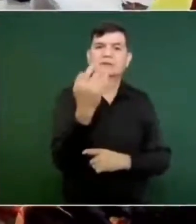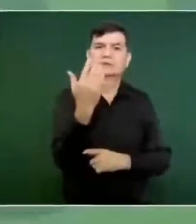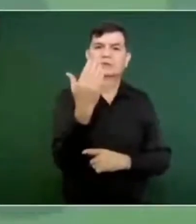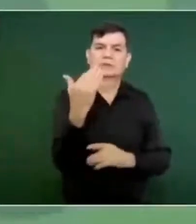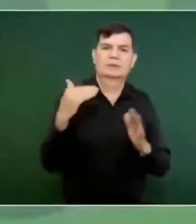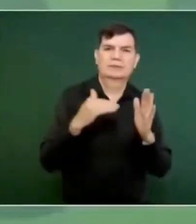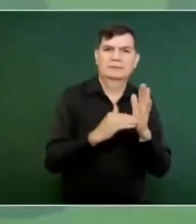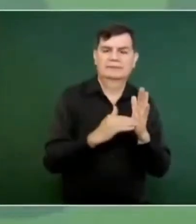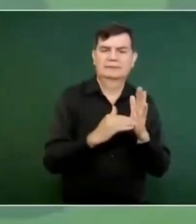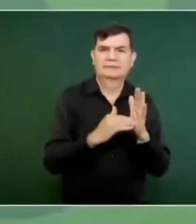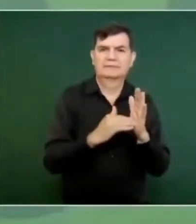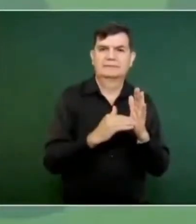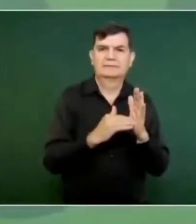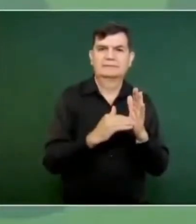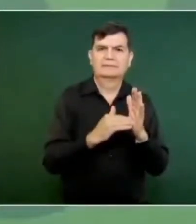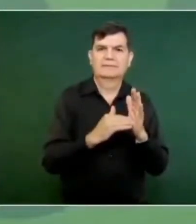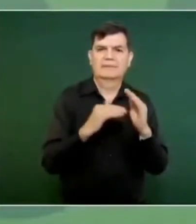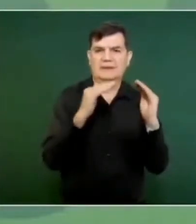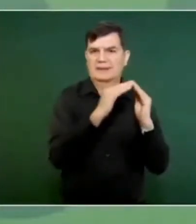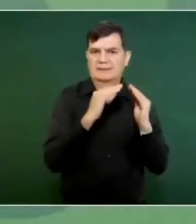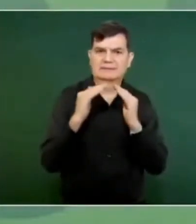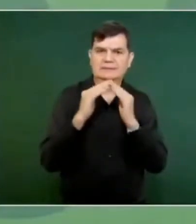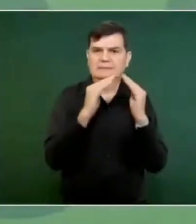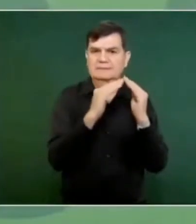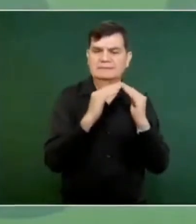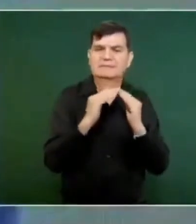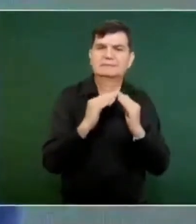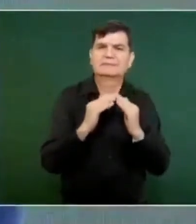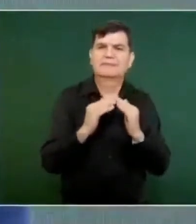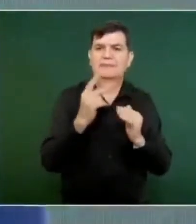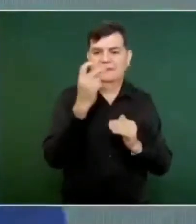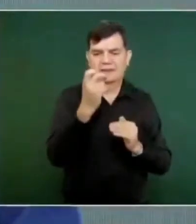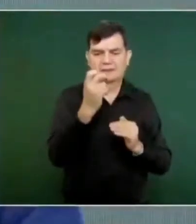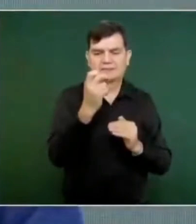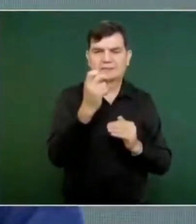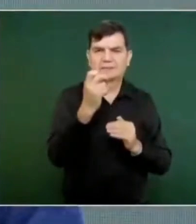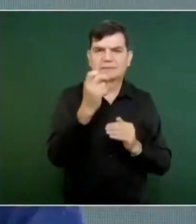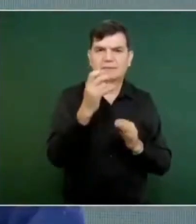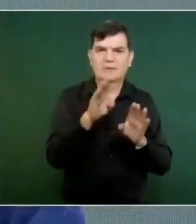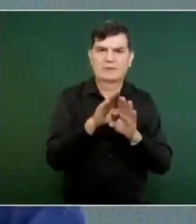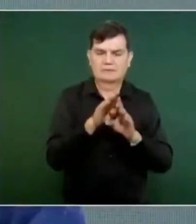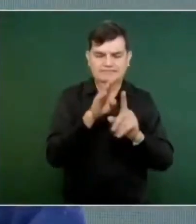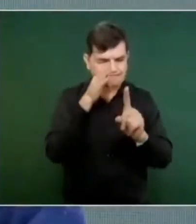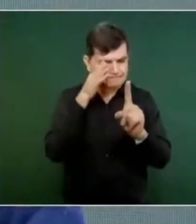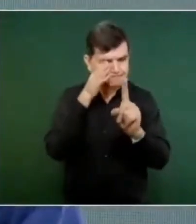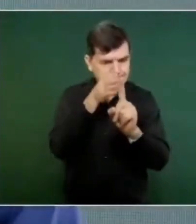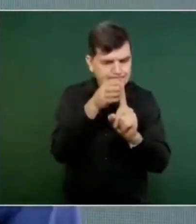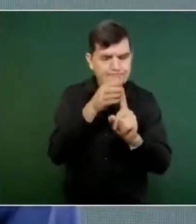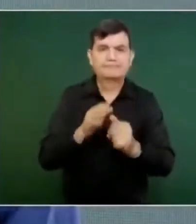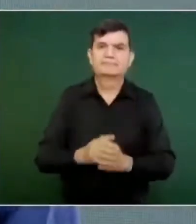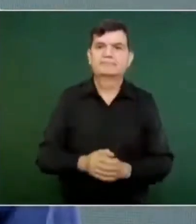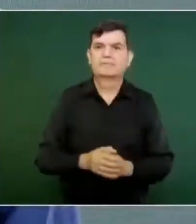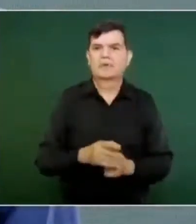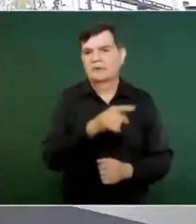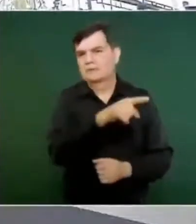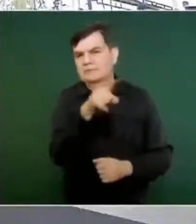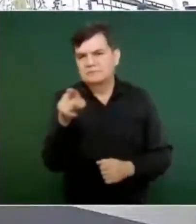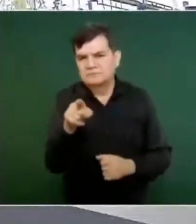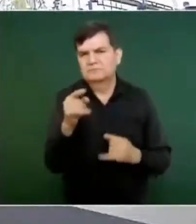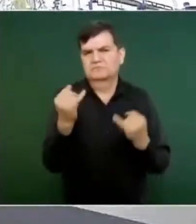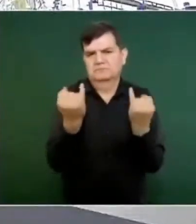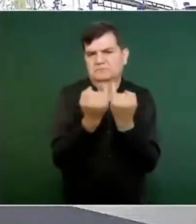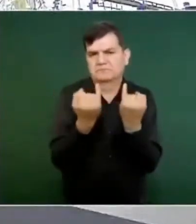mil viviendas. Ese es el objetivo. Ya ustedes también